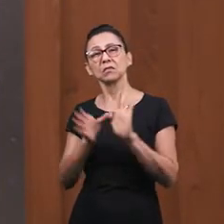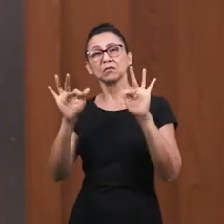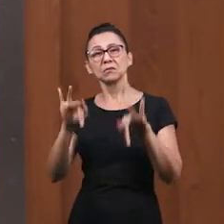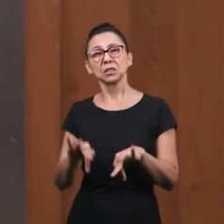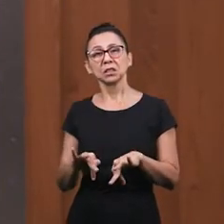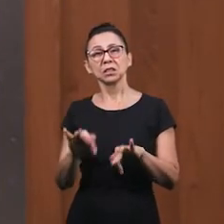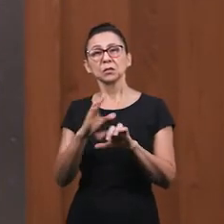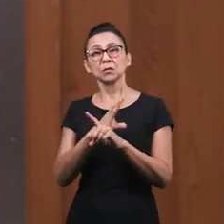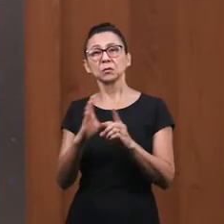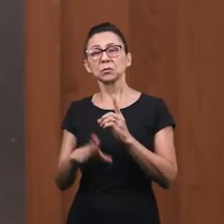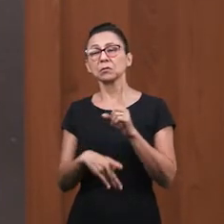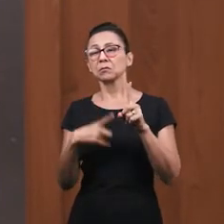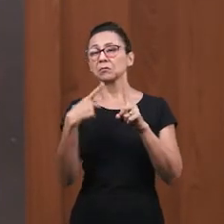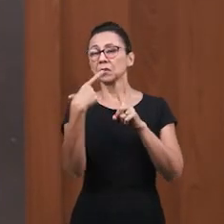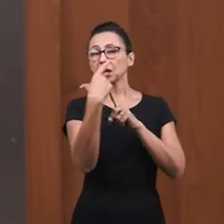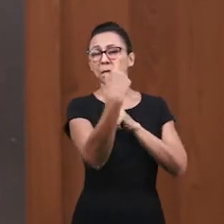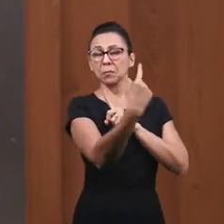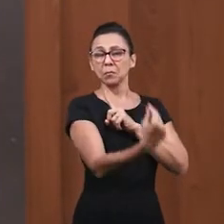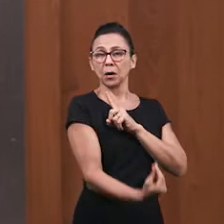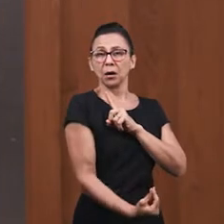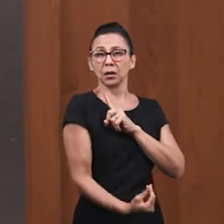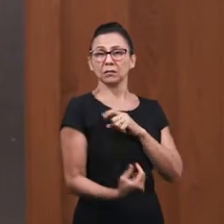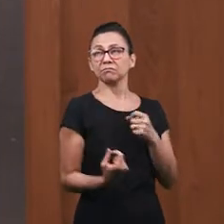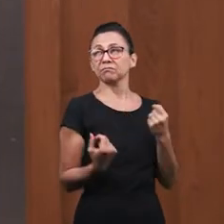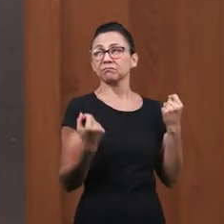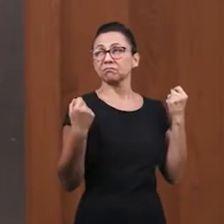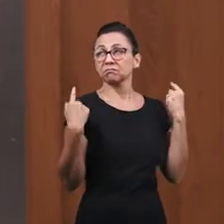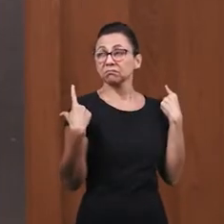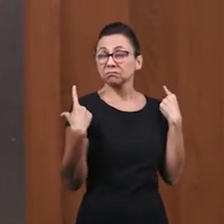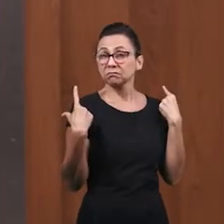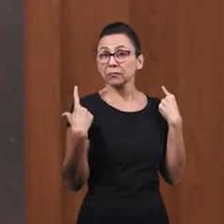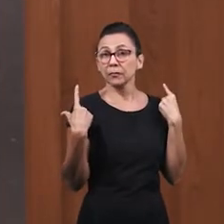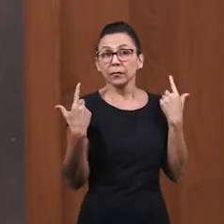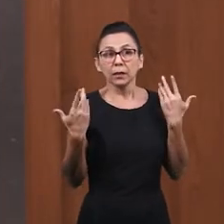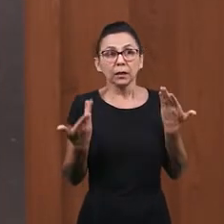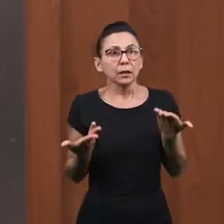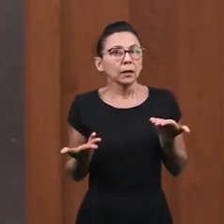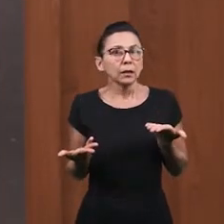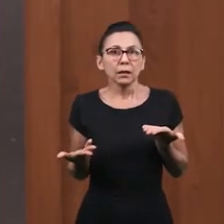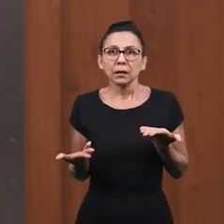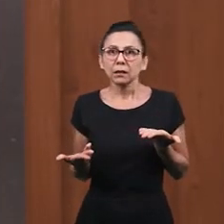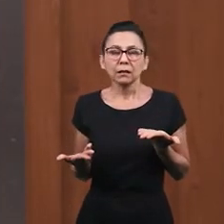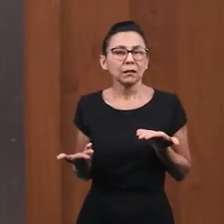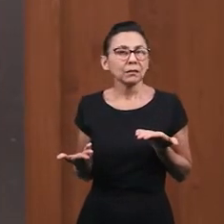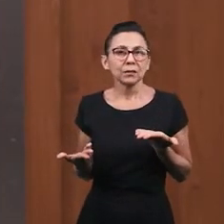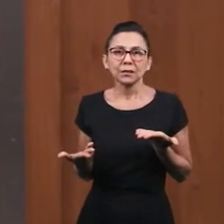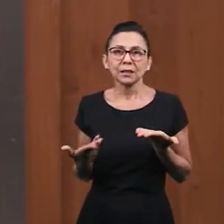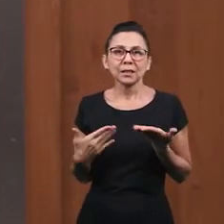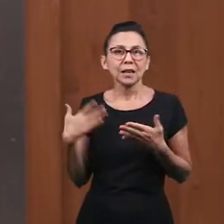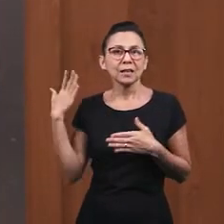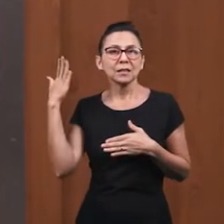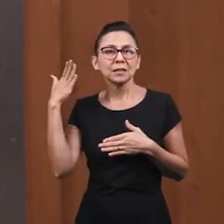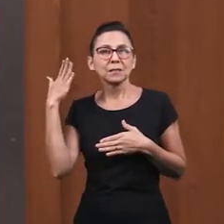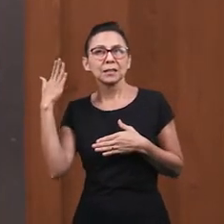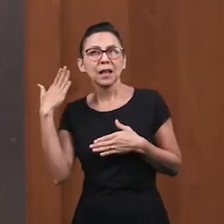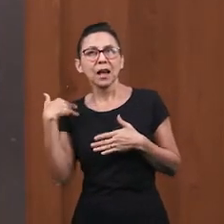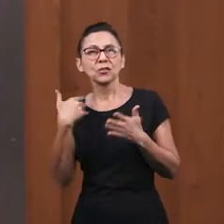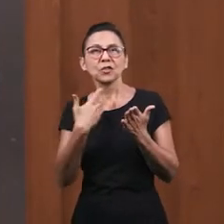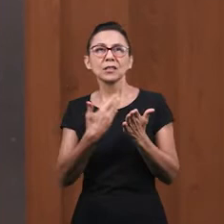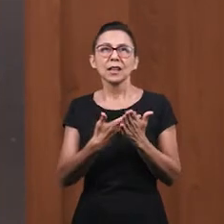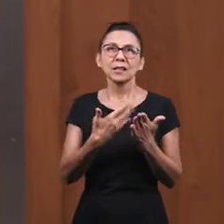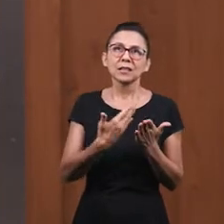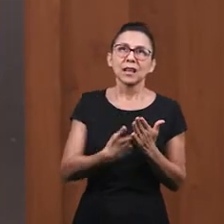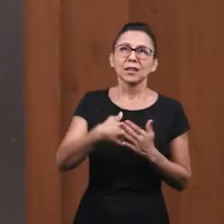Hay personas Que solo quieren Ir a la iglesia Para ver al Señor Pero no quieren Oír la voz del Señor Y obedecer